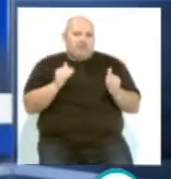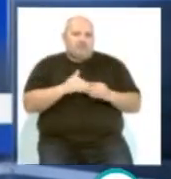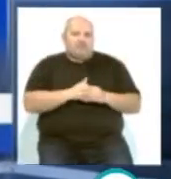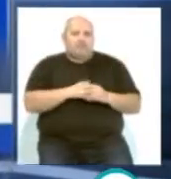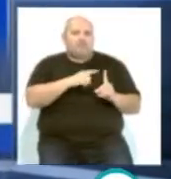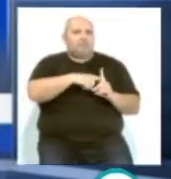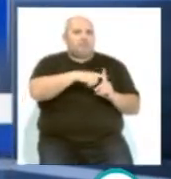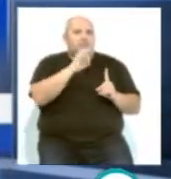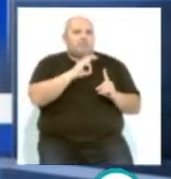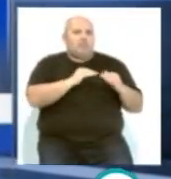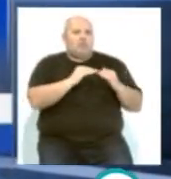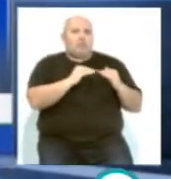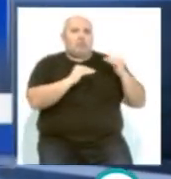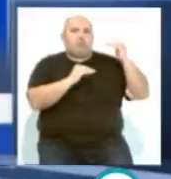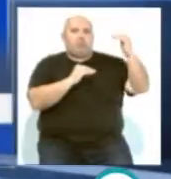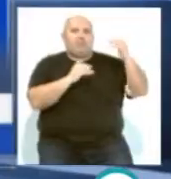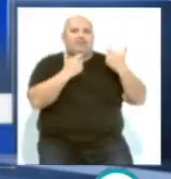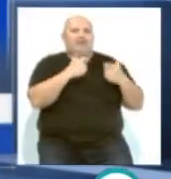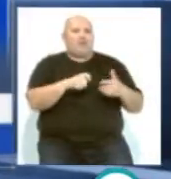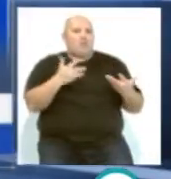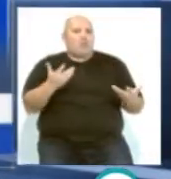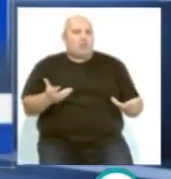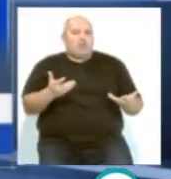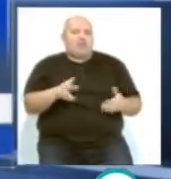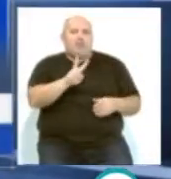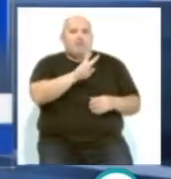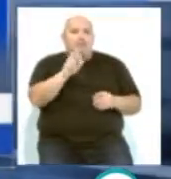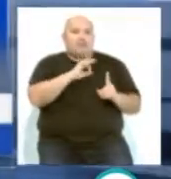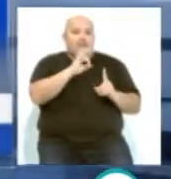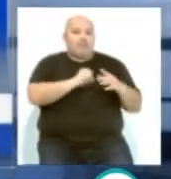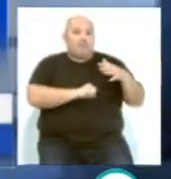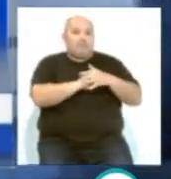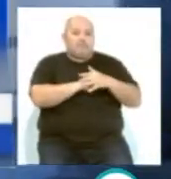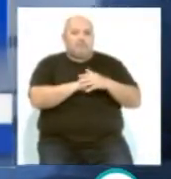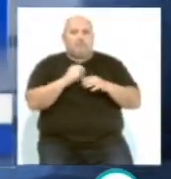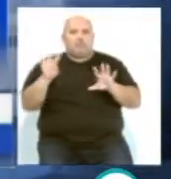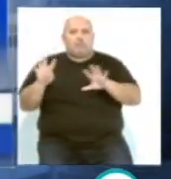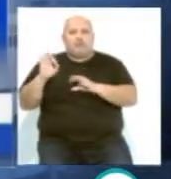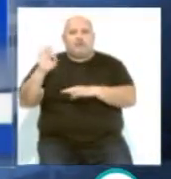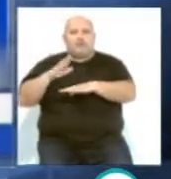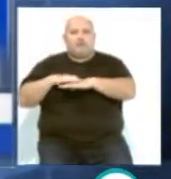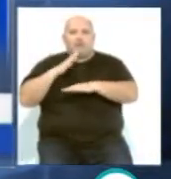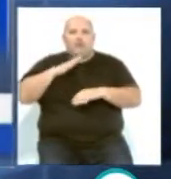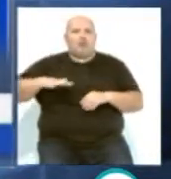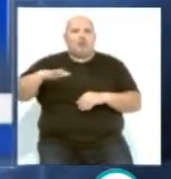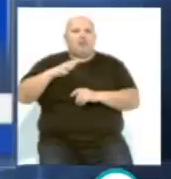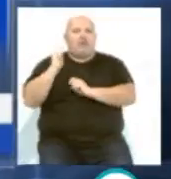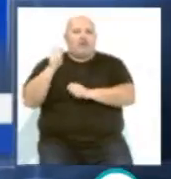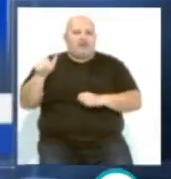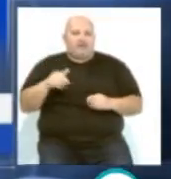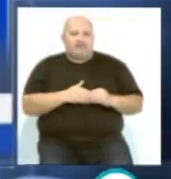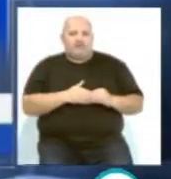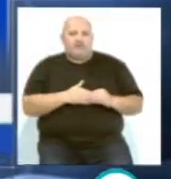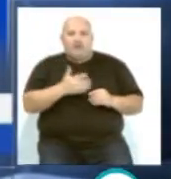Las temperaturas en ascenso fluctuarán entre los 20 grados de máxima y los 9 grados de mínima en Olvera.